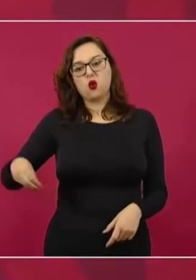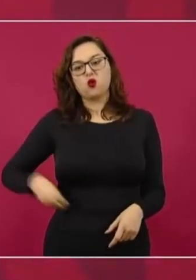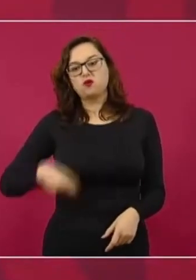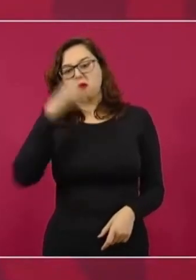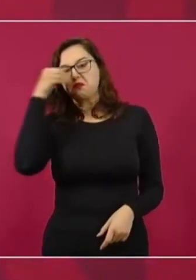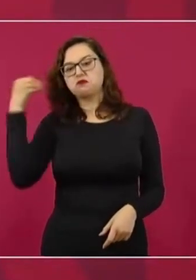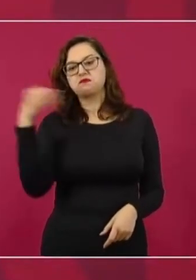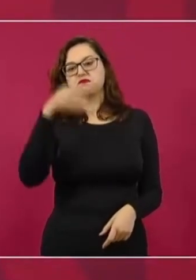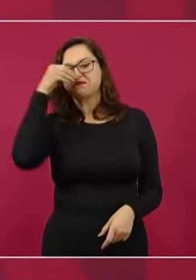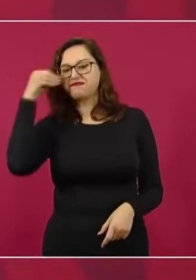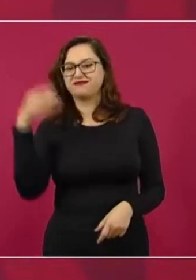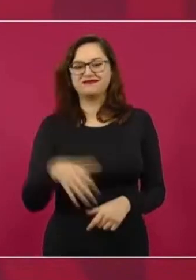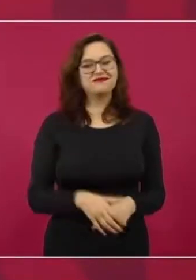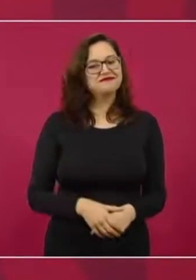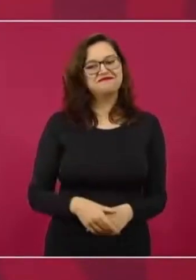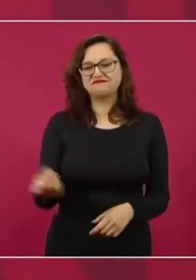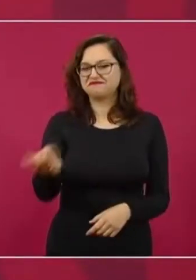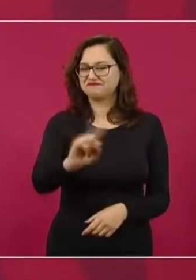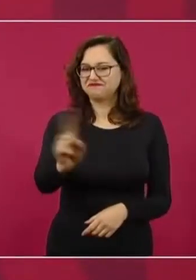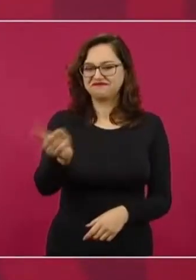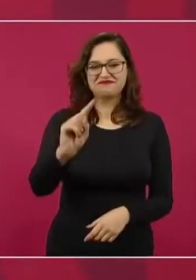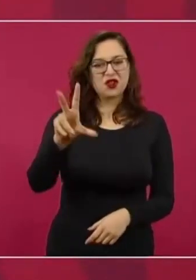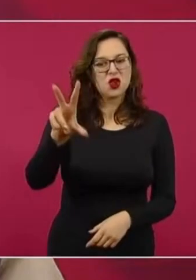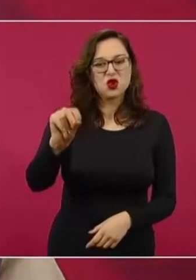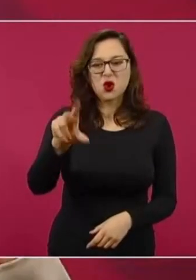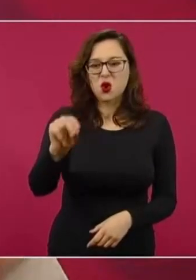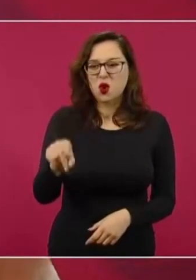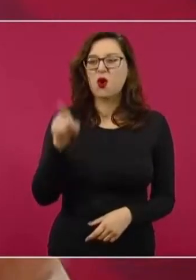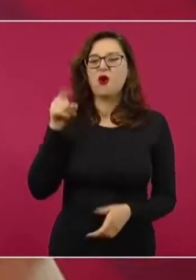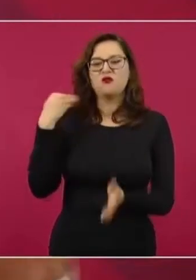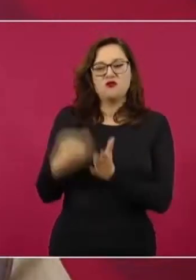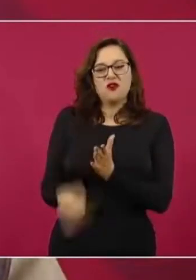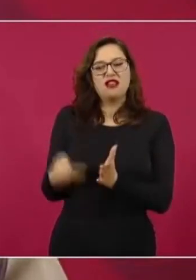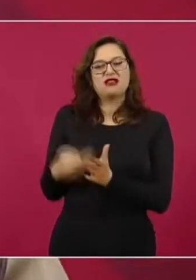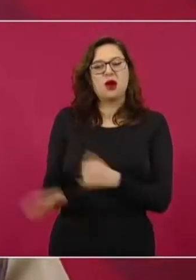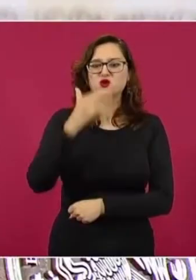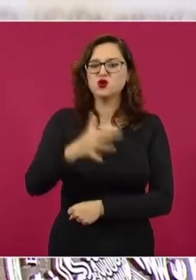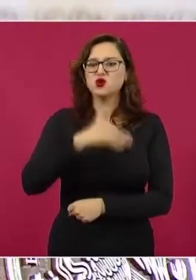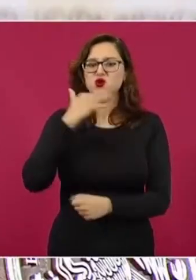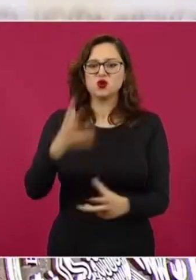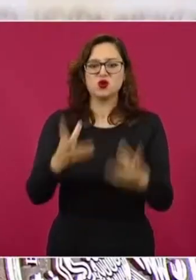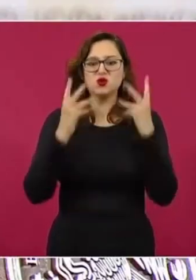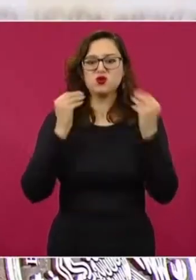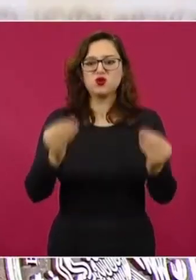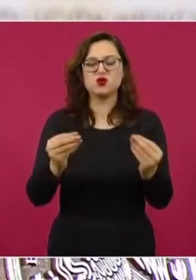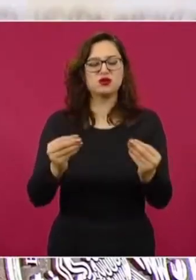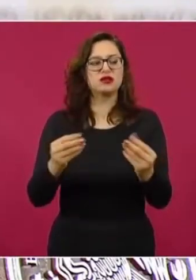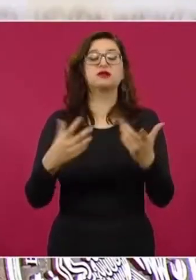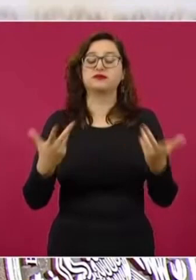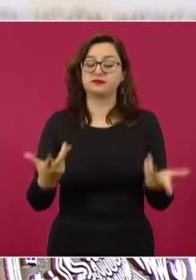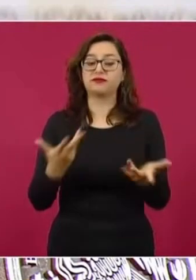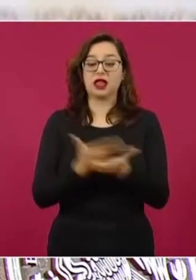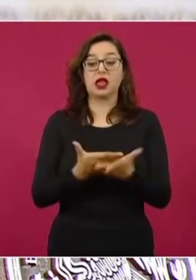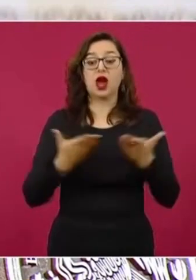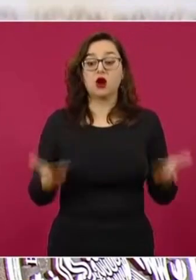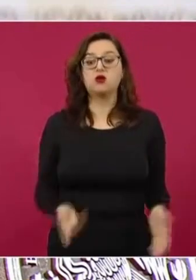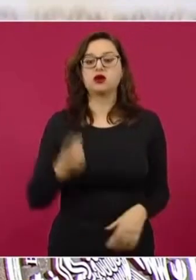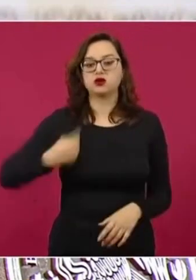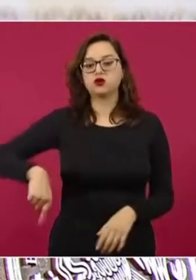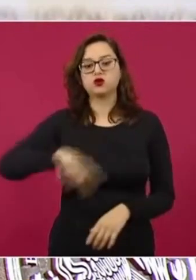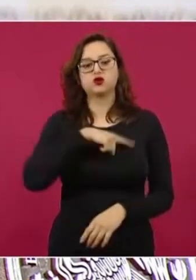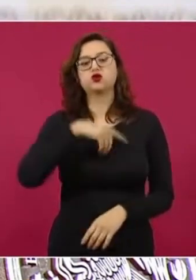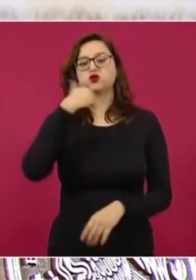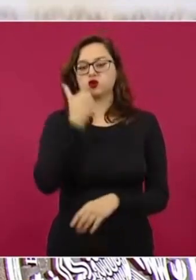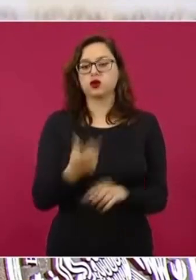dentro del sector petrolero han sido gracias a los gobiernos anteriores. Nuestra idea simplemente es ser alguien diferente